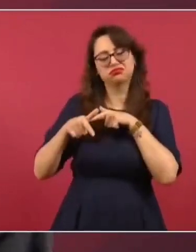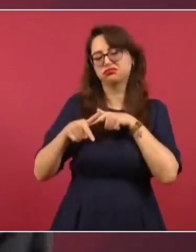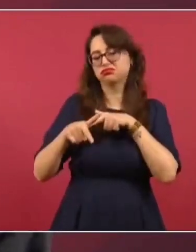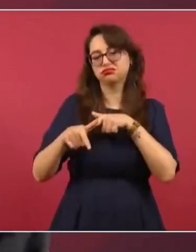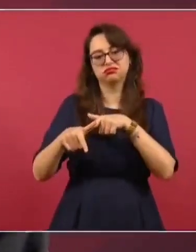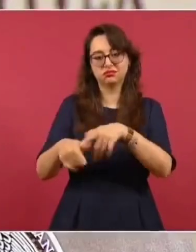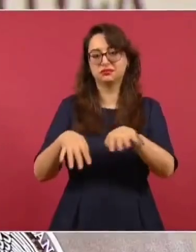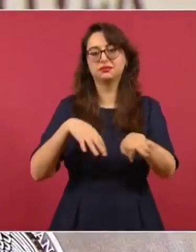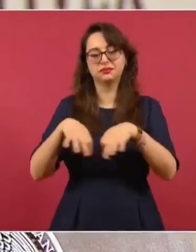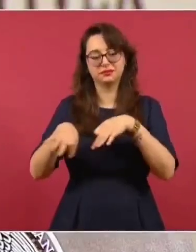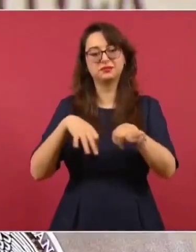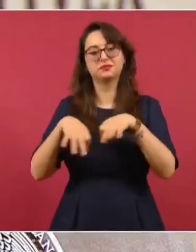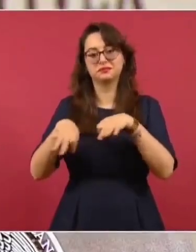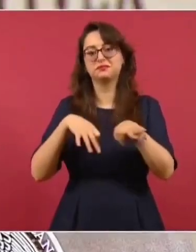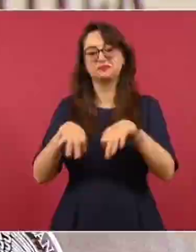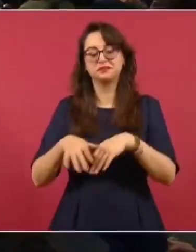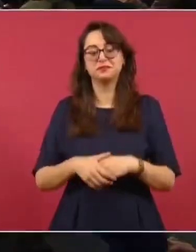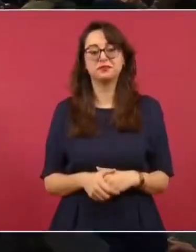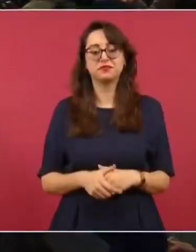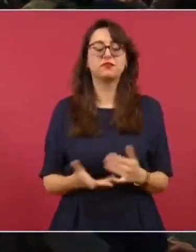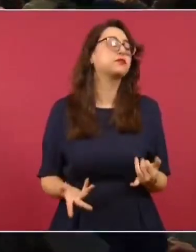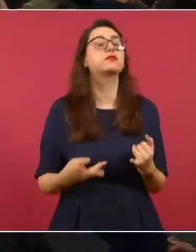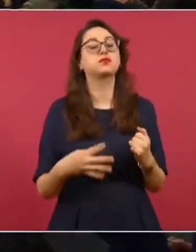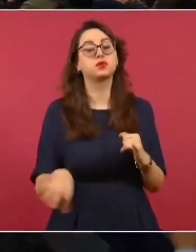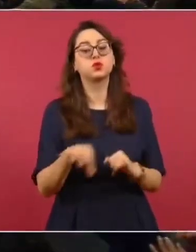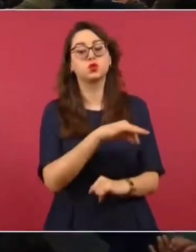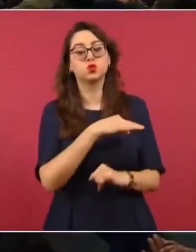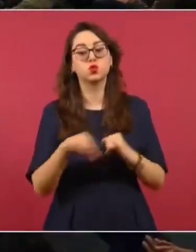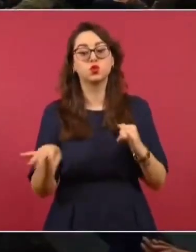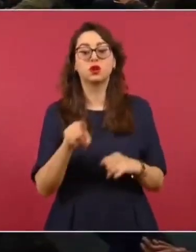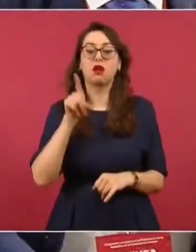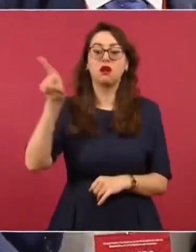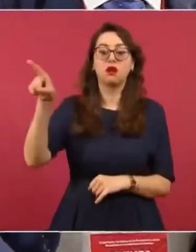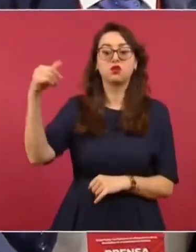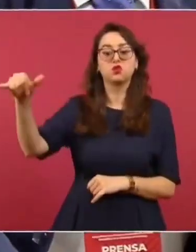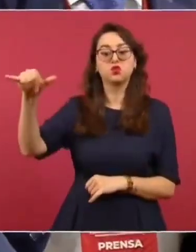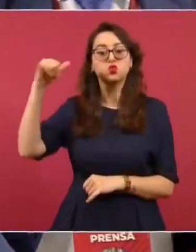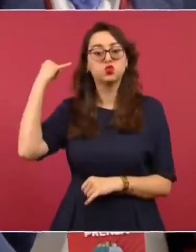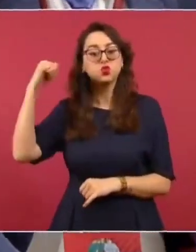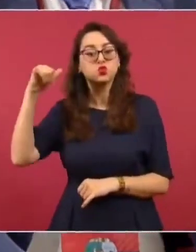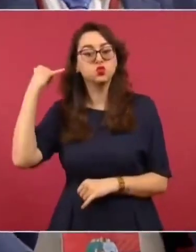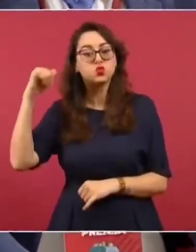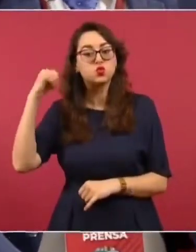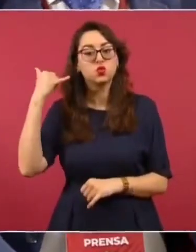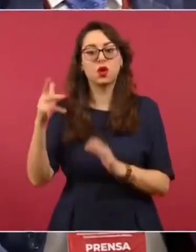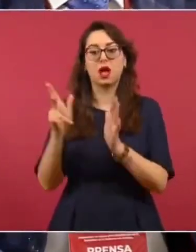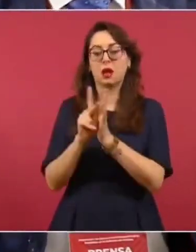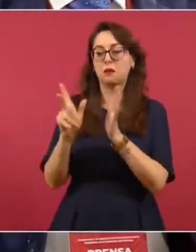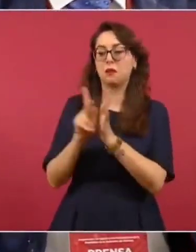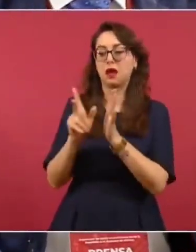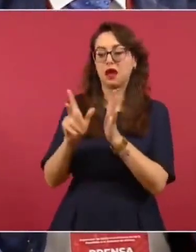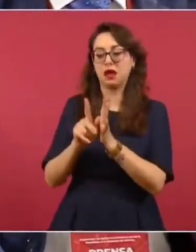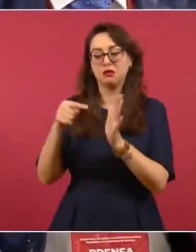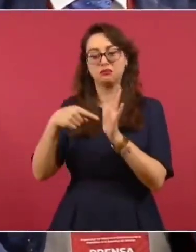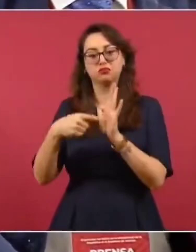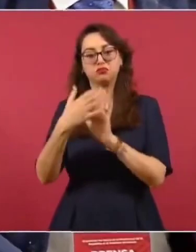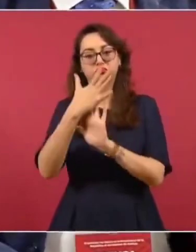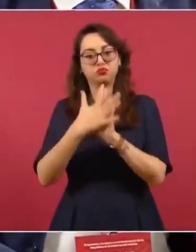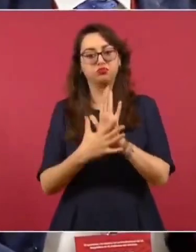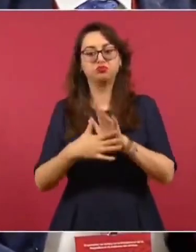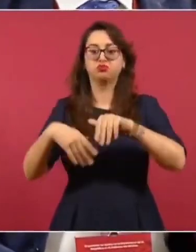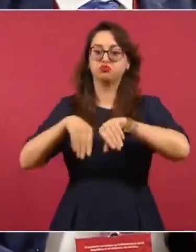todos los acontecimientos. por último, el diario de Yucatán insiste inclusive en su primera plana que es impresa